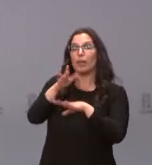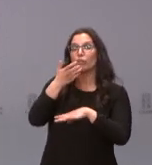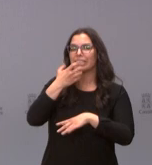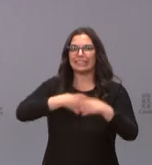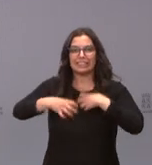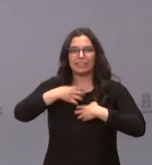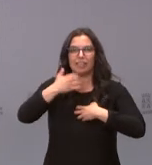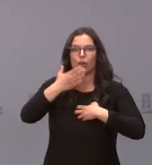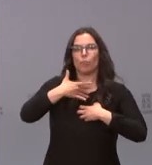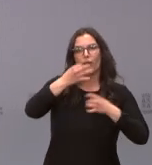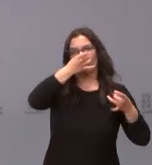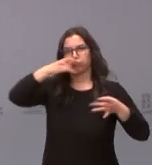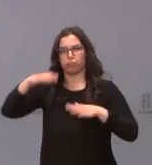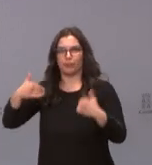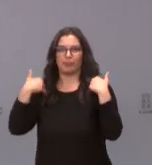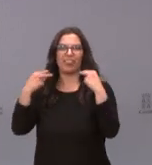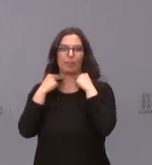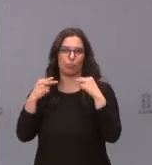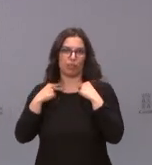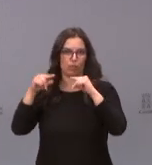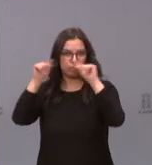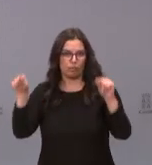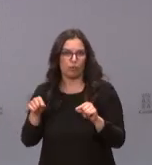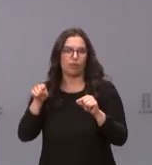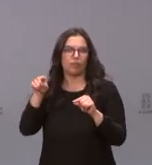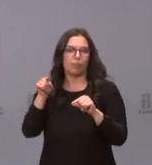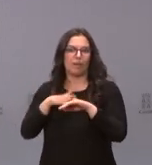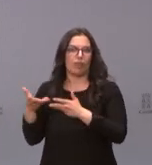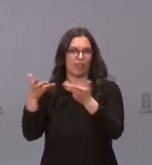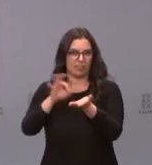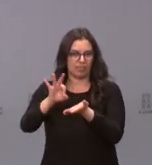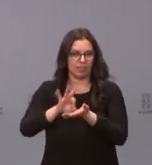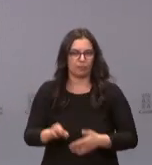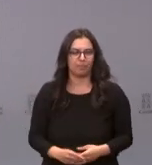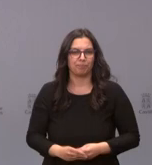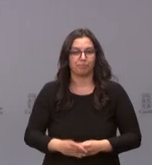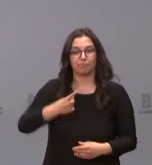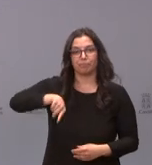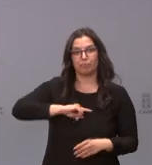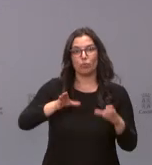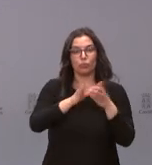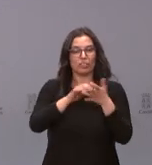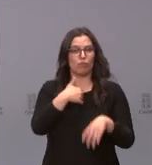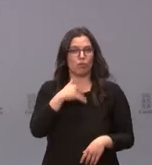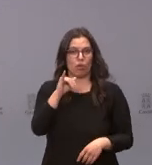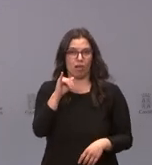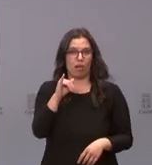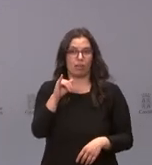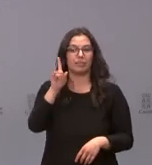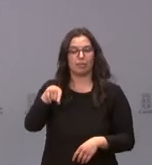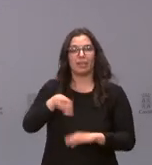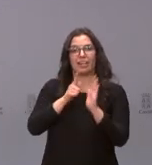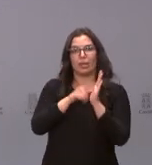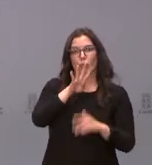insuficiencia a la hora de prever y posibilitar este servicio público. La Junta de Castilla y León tiene un papel, un papel que le marca la Ley 4